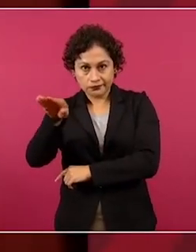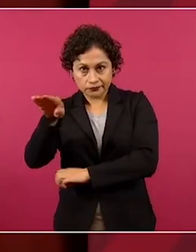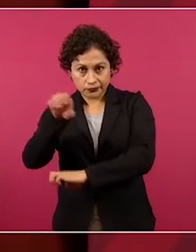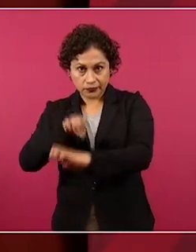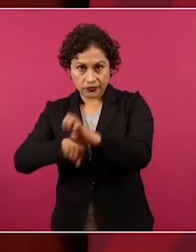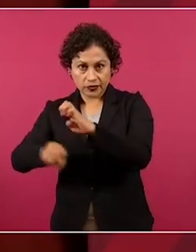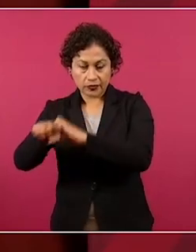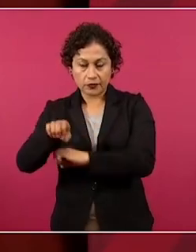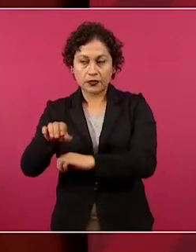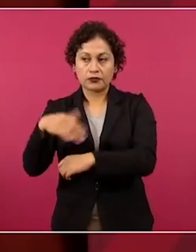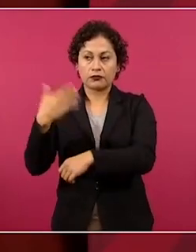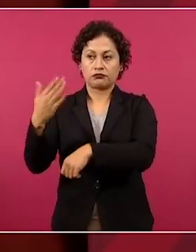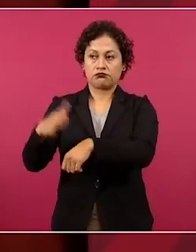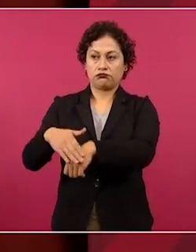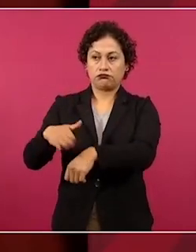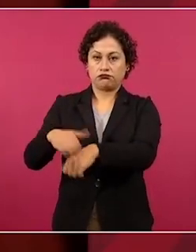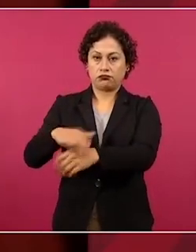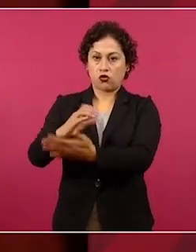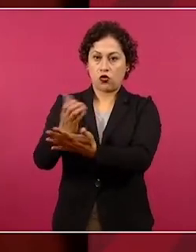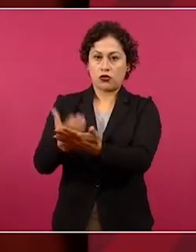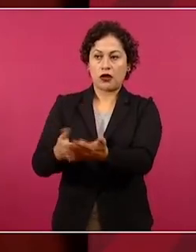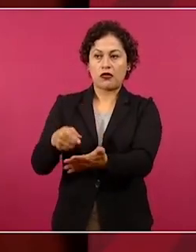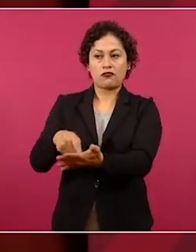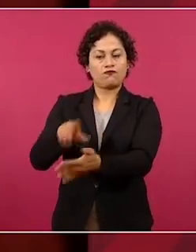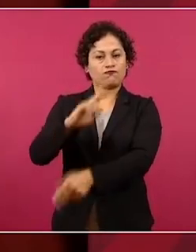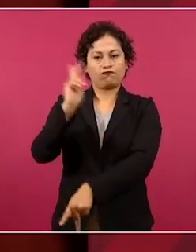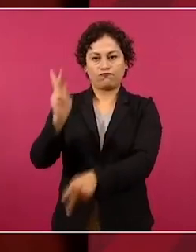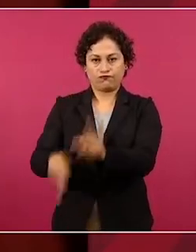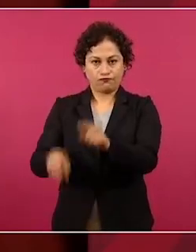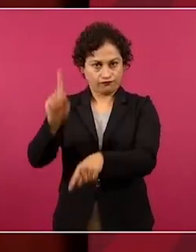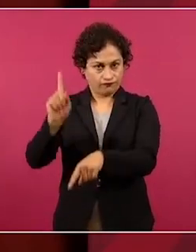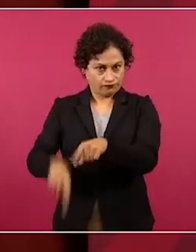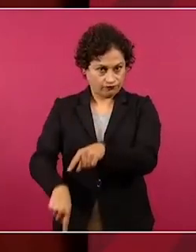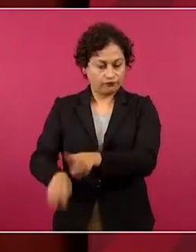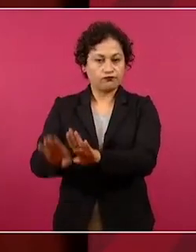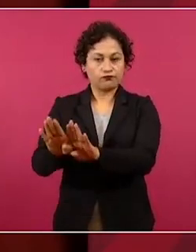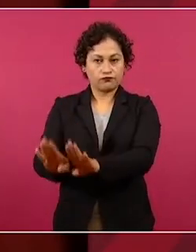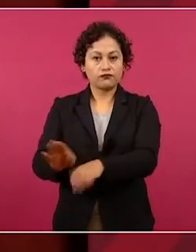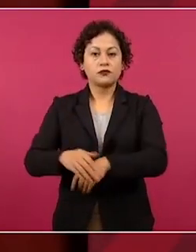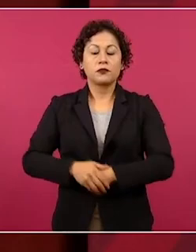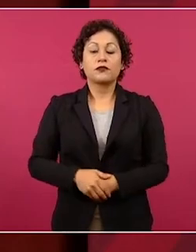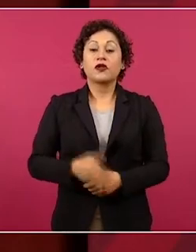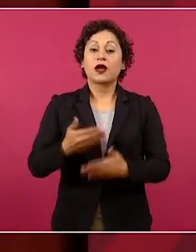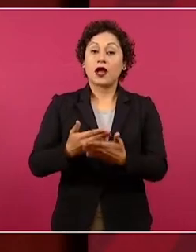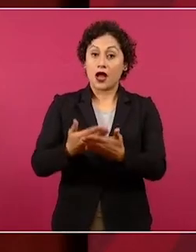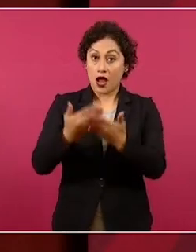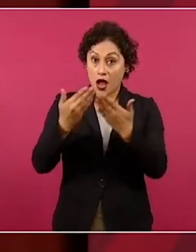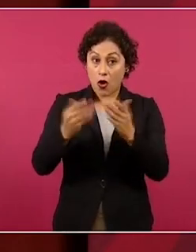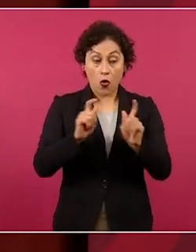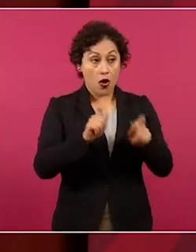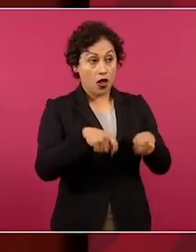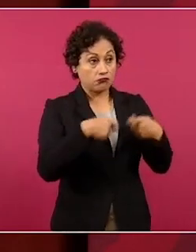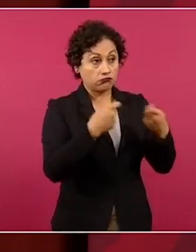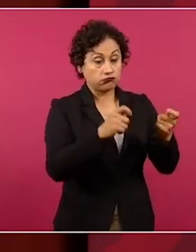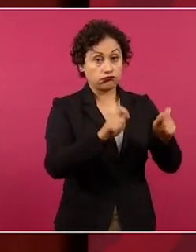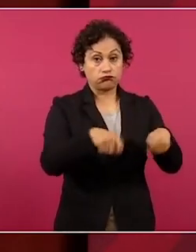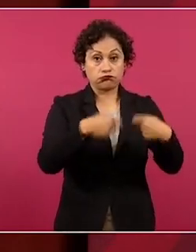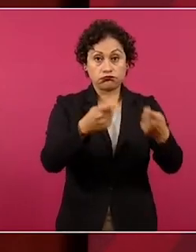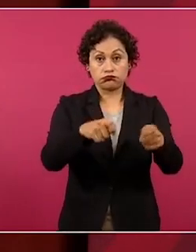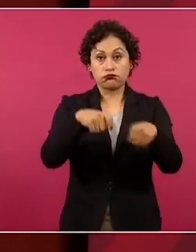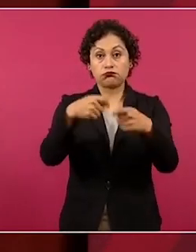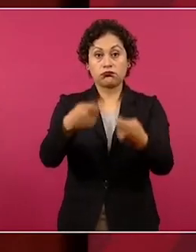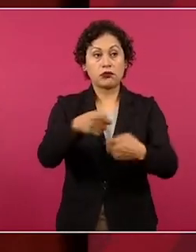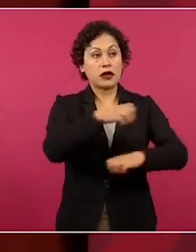terminación anticipada de su contrato. Y entonces, hoy son 11 empresas que están trabajando al mismo tiempo